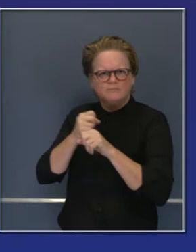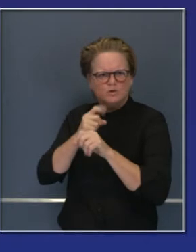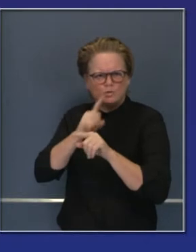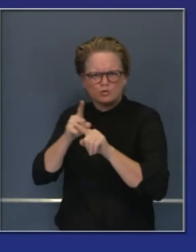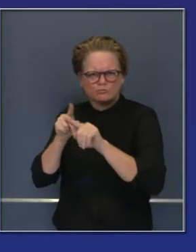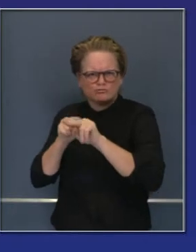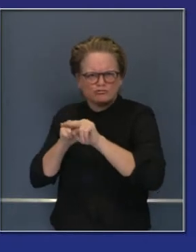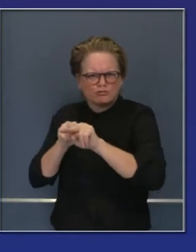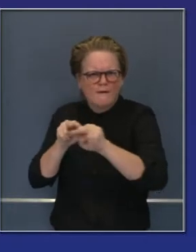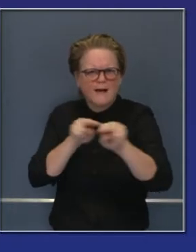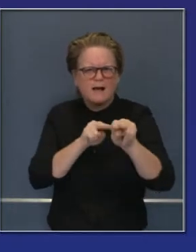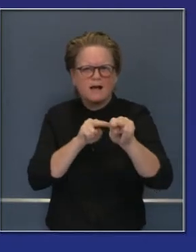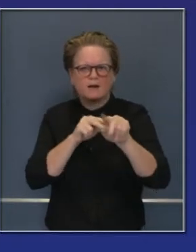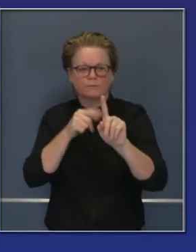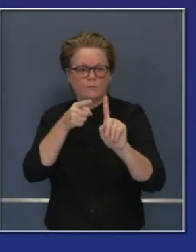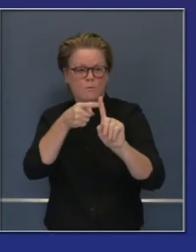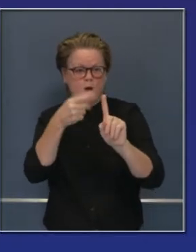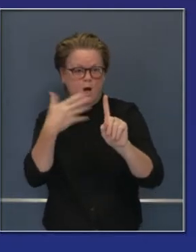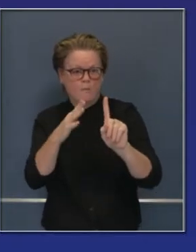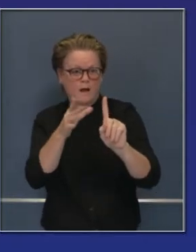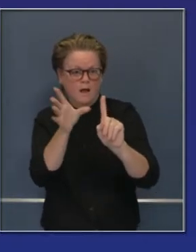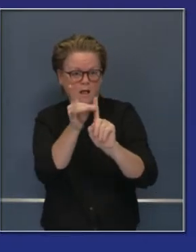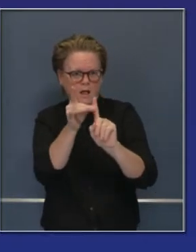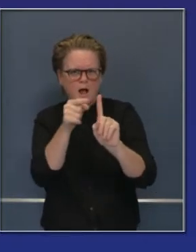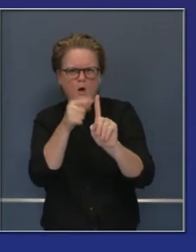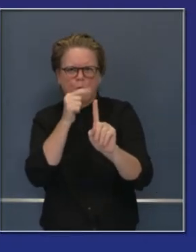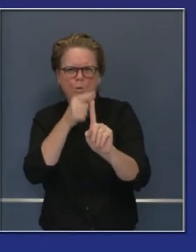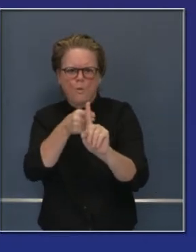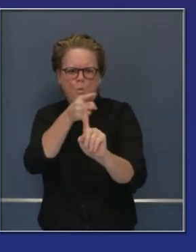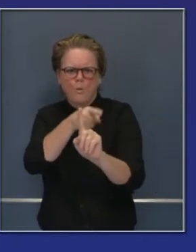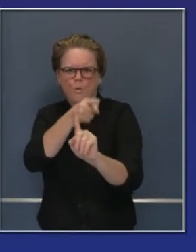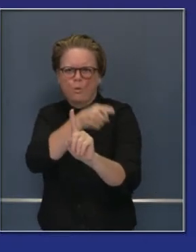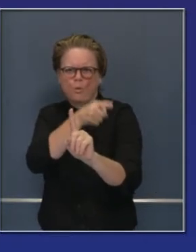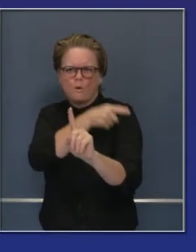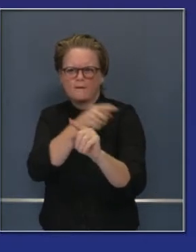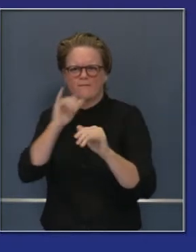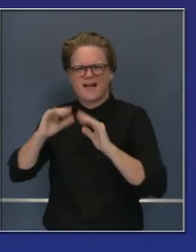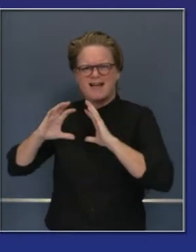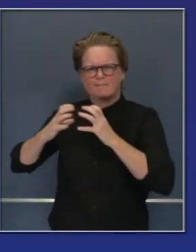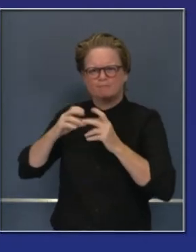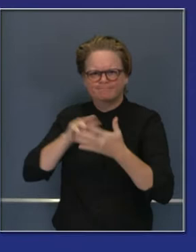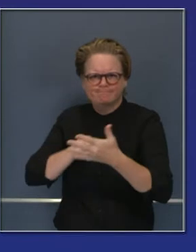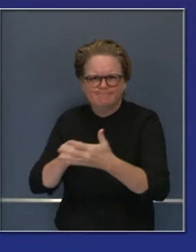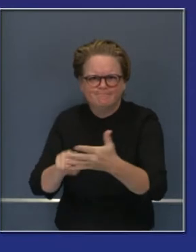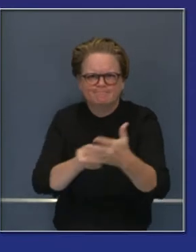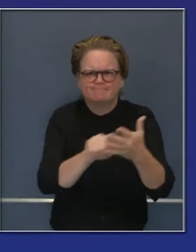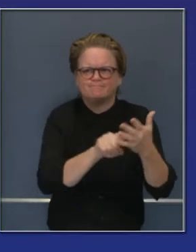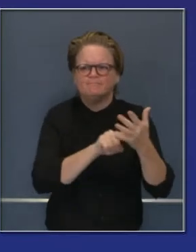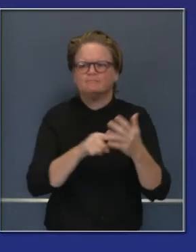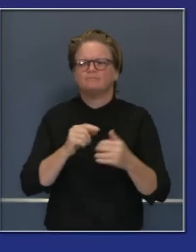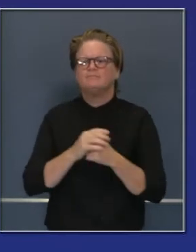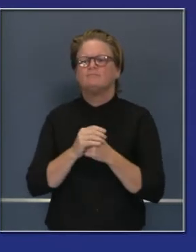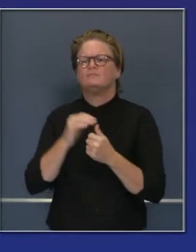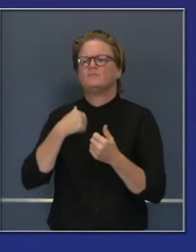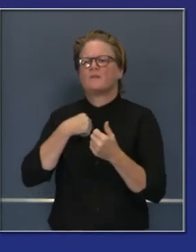locales principalmente, también suplementado por las sociedades que avanzamos a través de UCLA y UCSF.